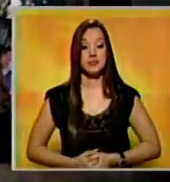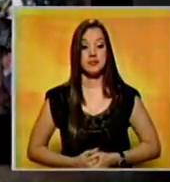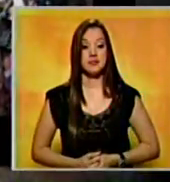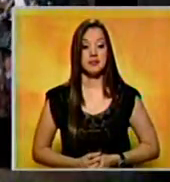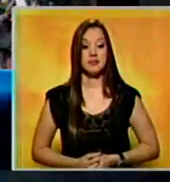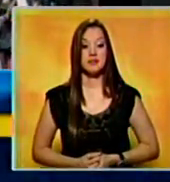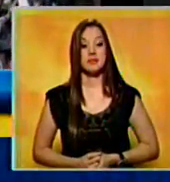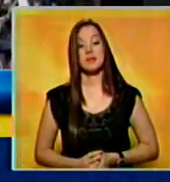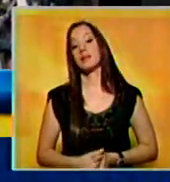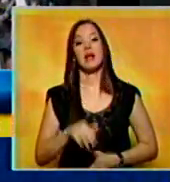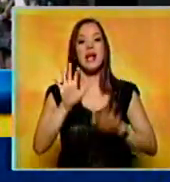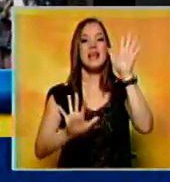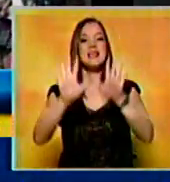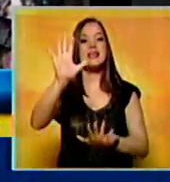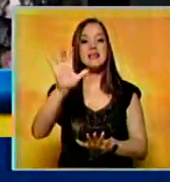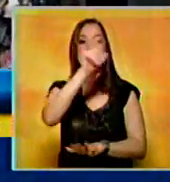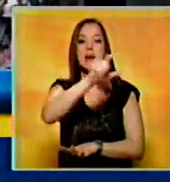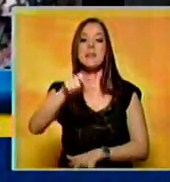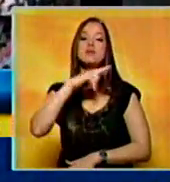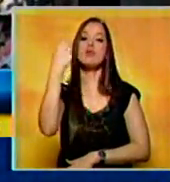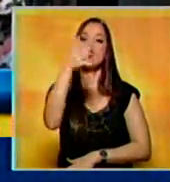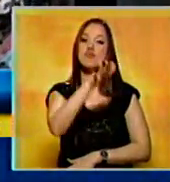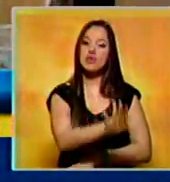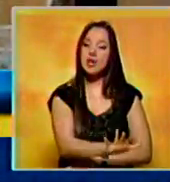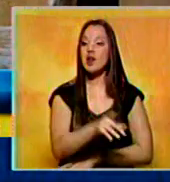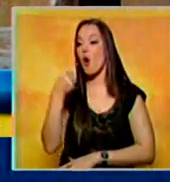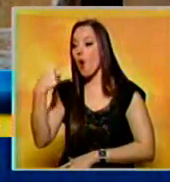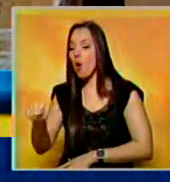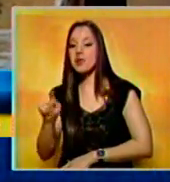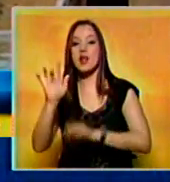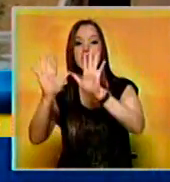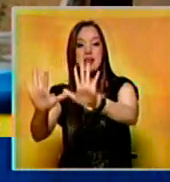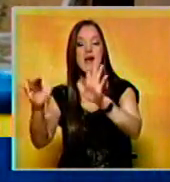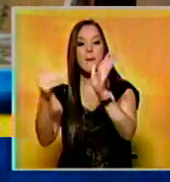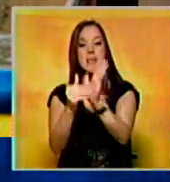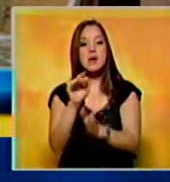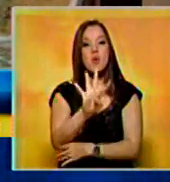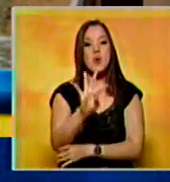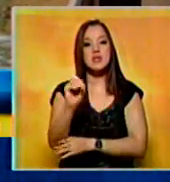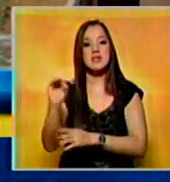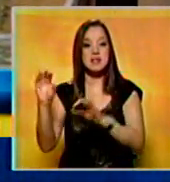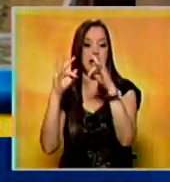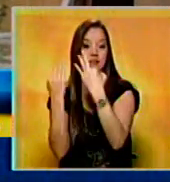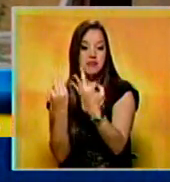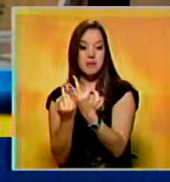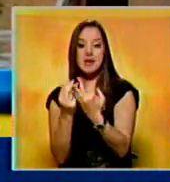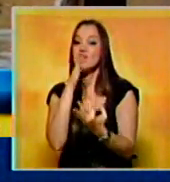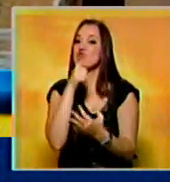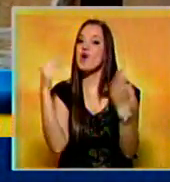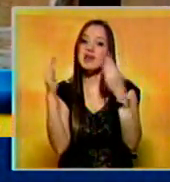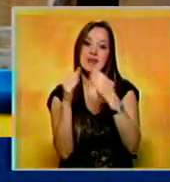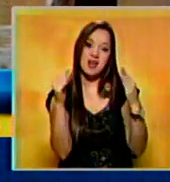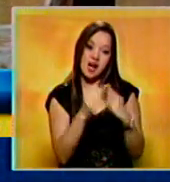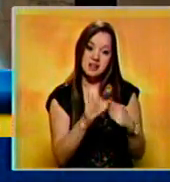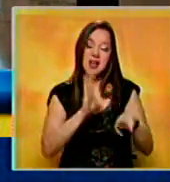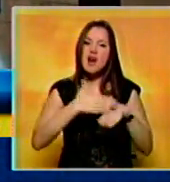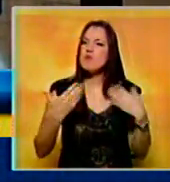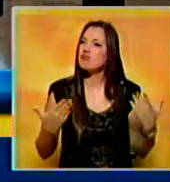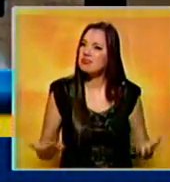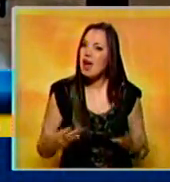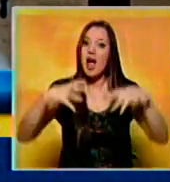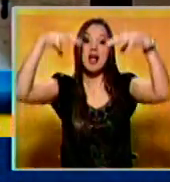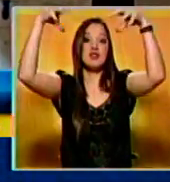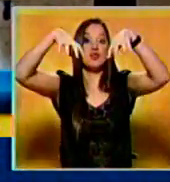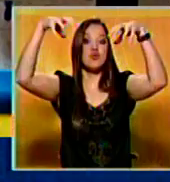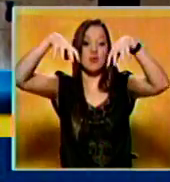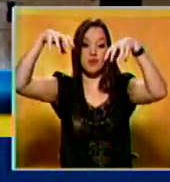Al menos 15 personas han muerto y unas 10.400 familias han resultado damnificadas por las intensas lluvias e